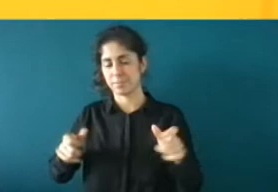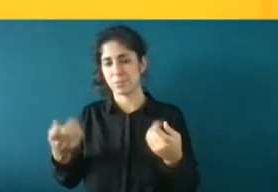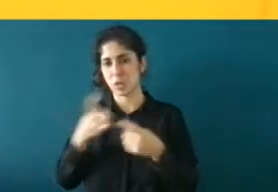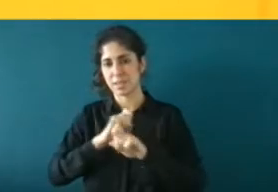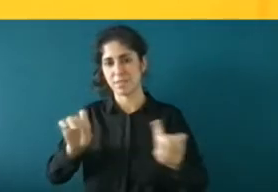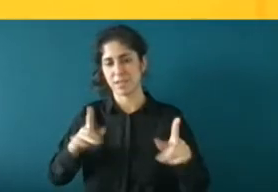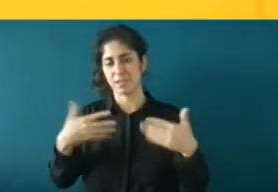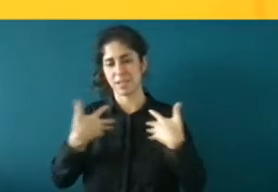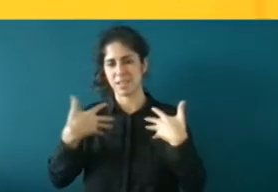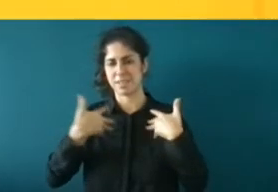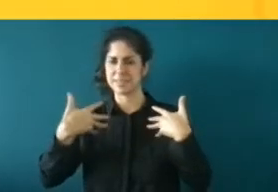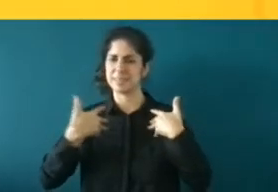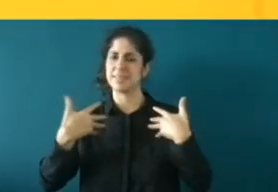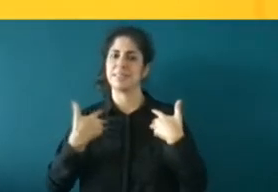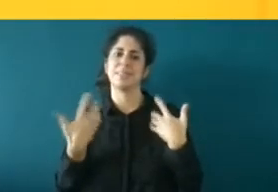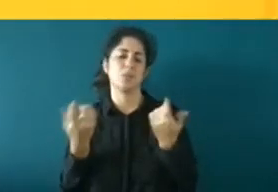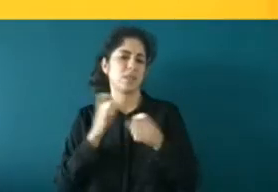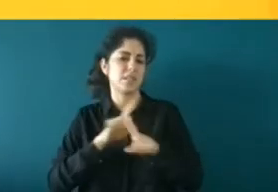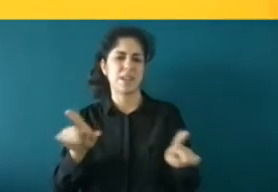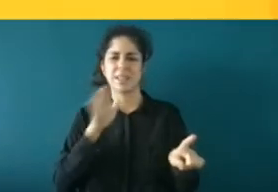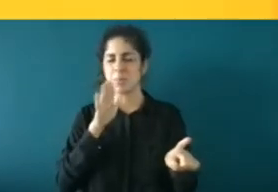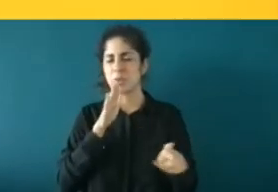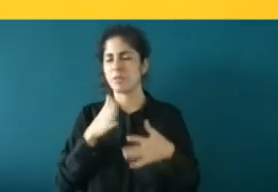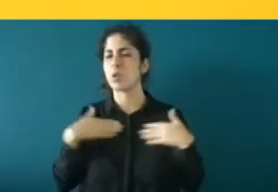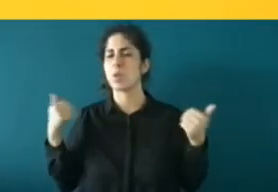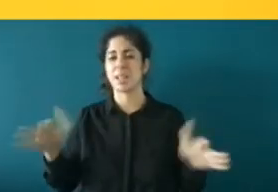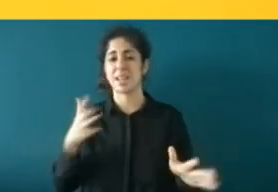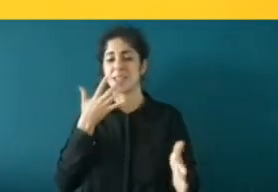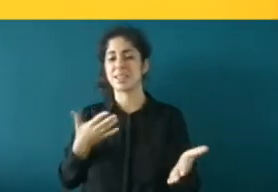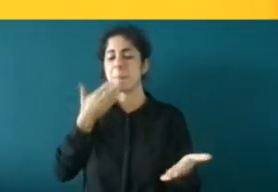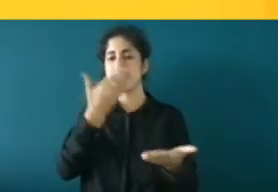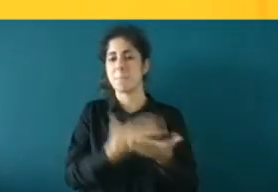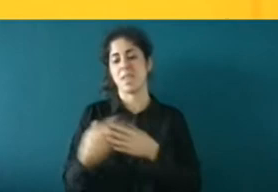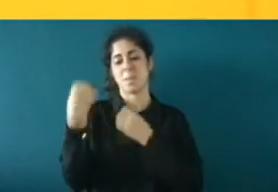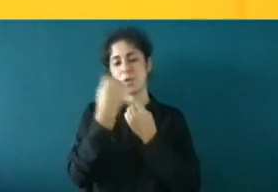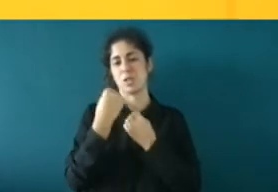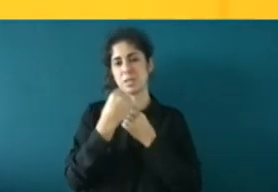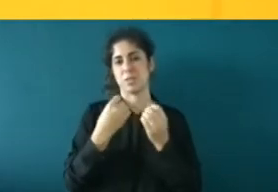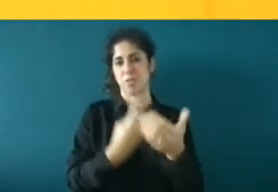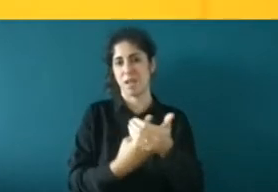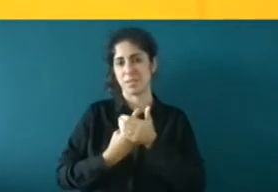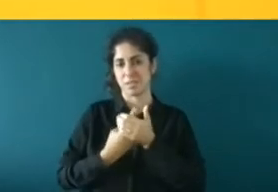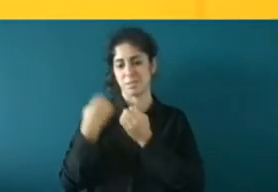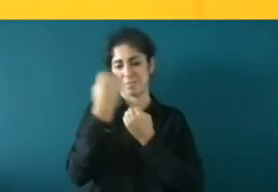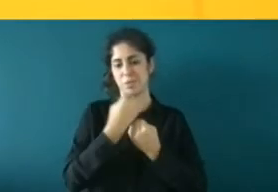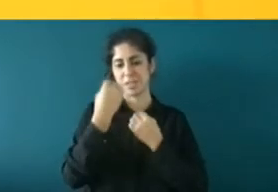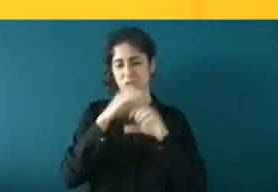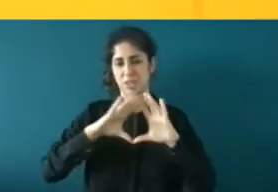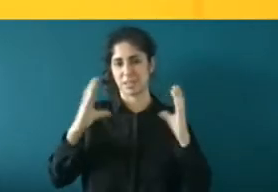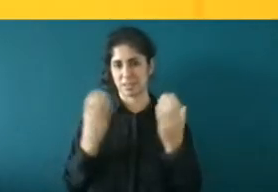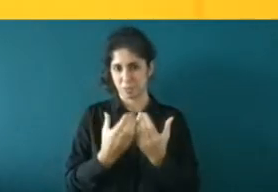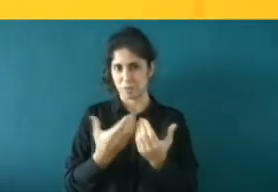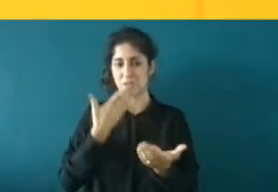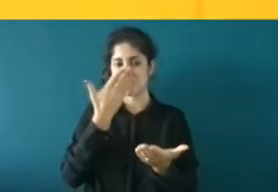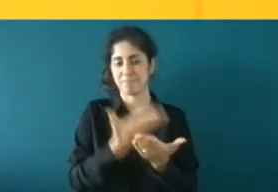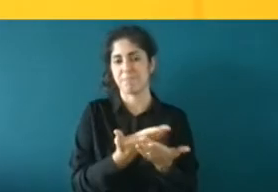persona sea por el motivo que sea que quiera solicitar protección internacional no tendría que pasar por solicitar protección internacional porque ya vendría y estaría en situación irregular